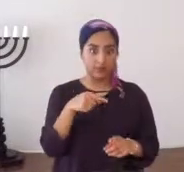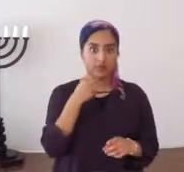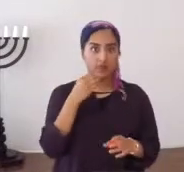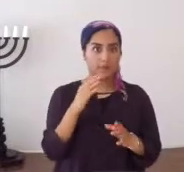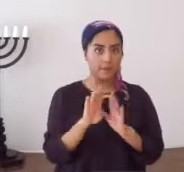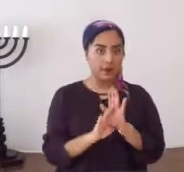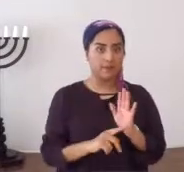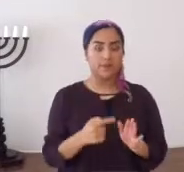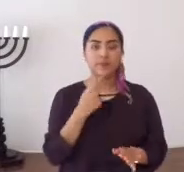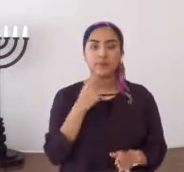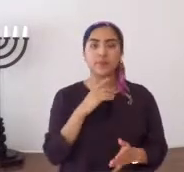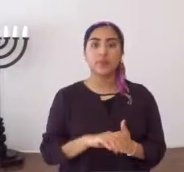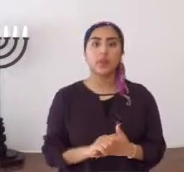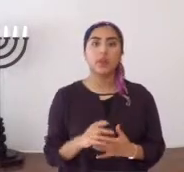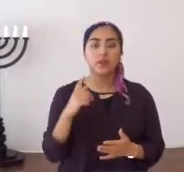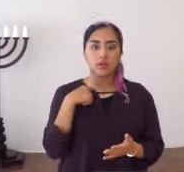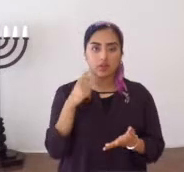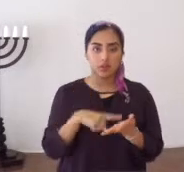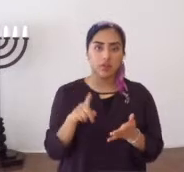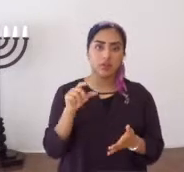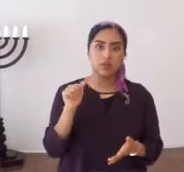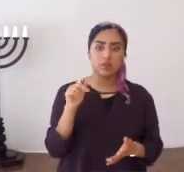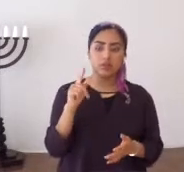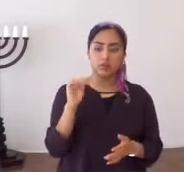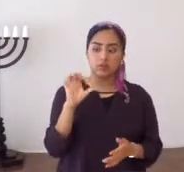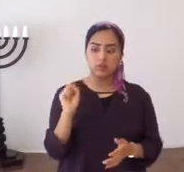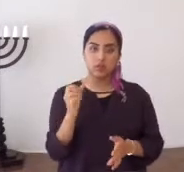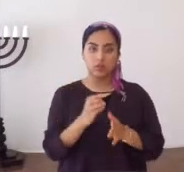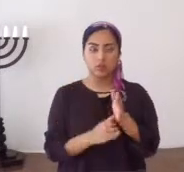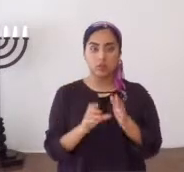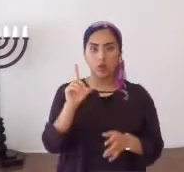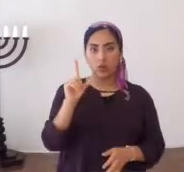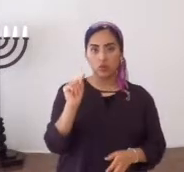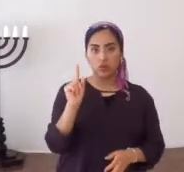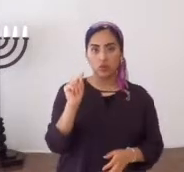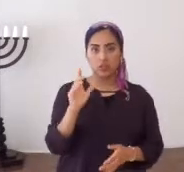misma Tanakh. Entonces, vamos, por favor, a Hechos 20.